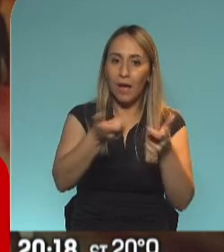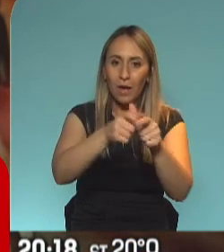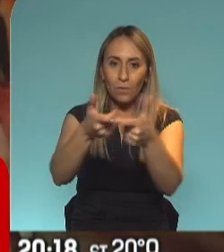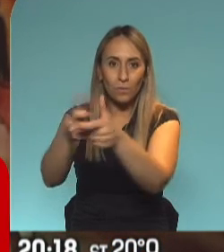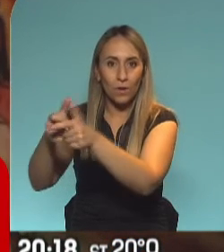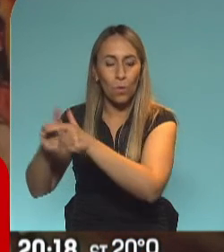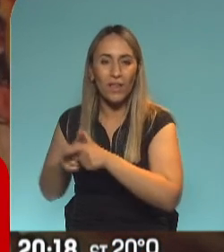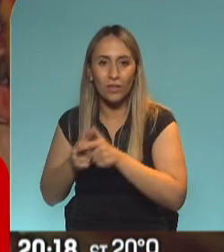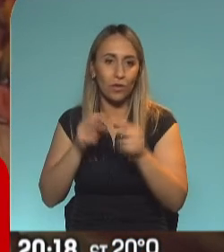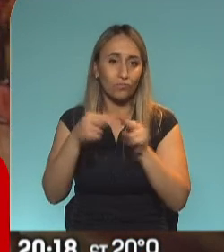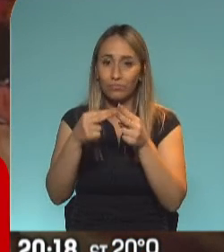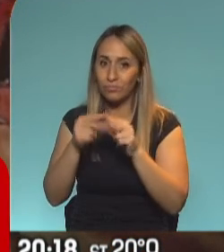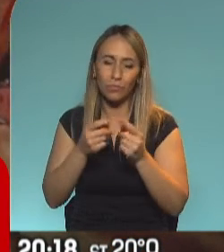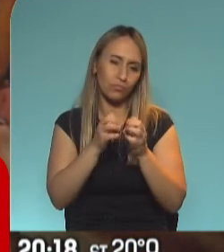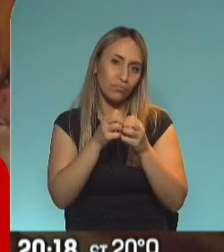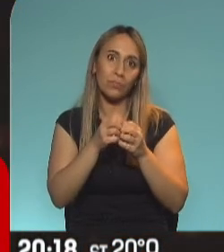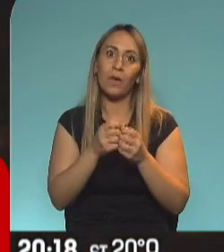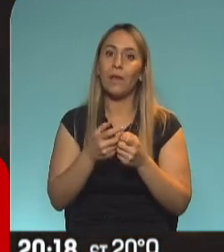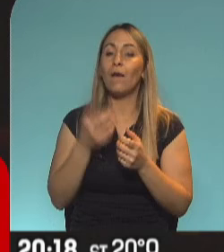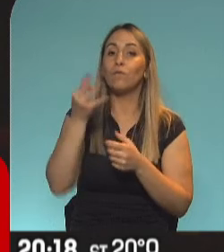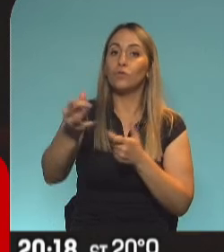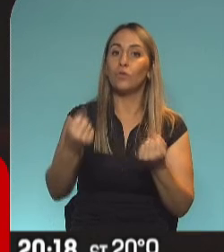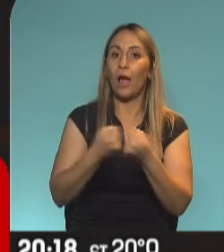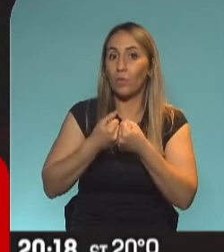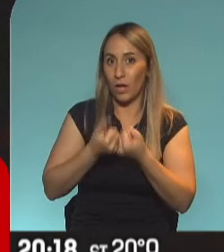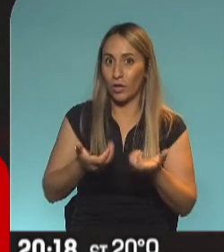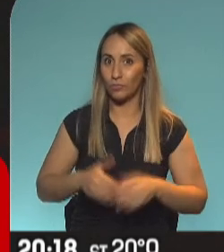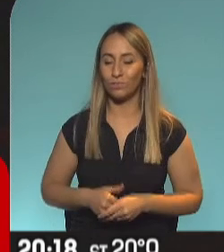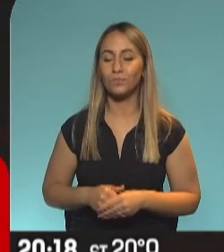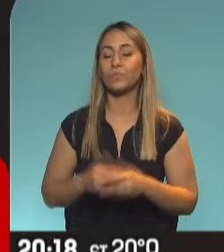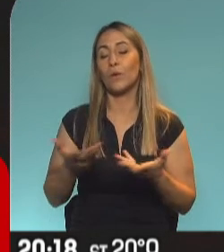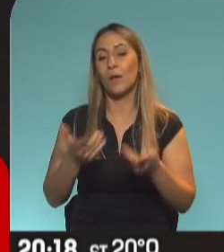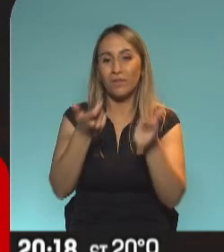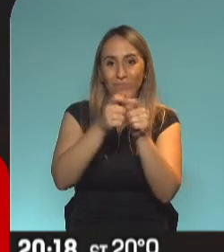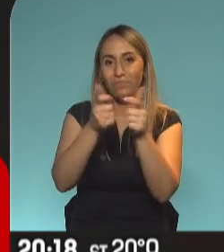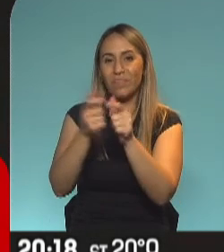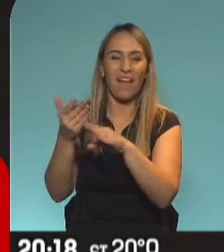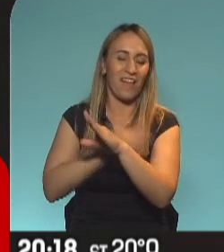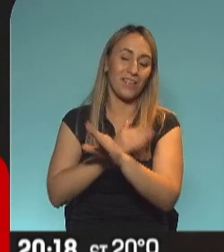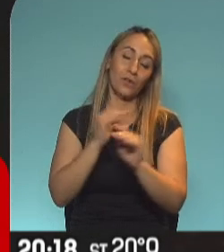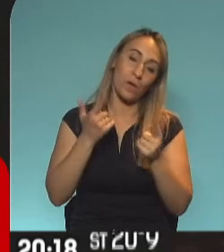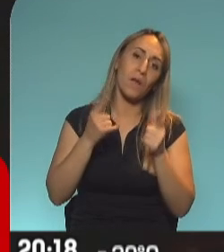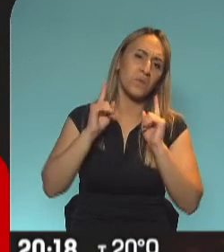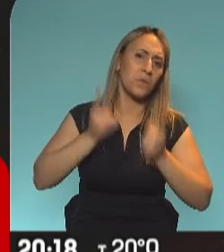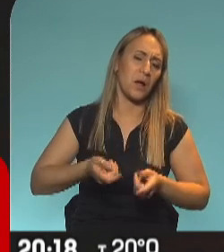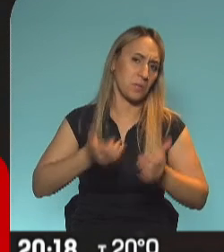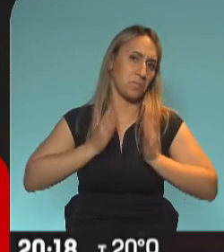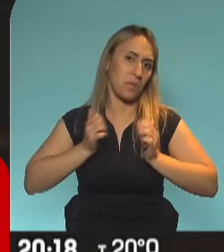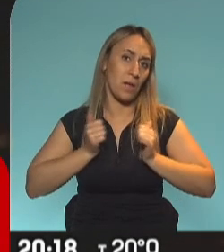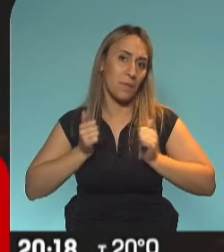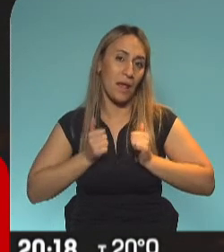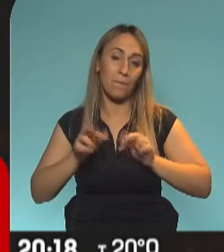acuerdos, quizás. eso no va a estar, pero bueno, esperemos que también sea, digamos, una agenda positiva para toda,